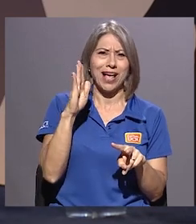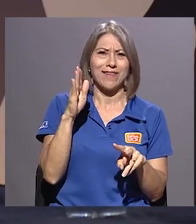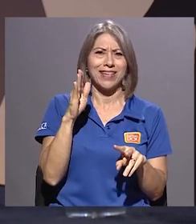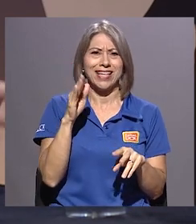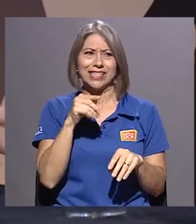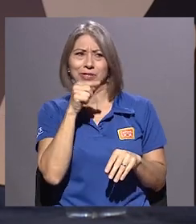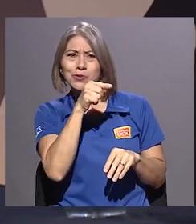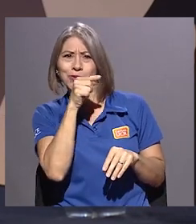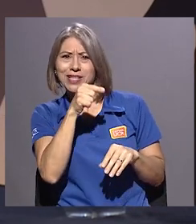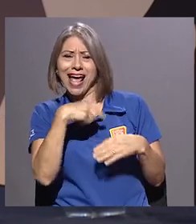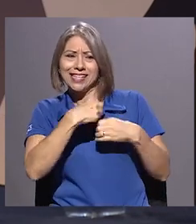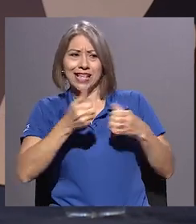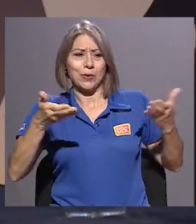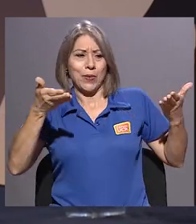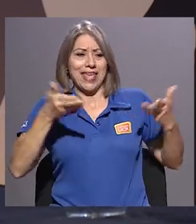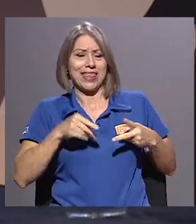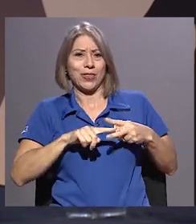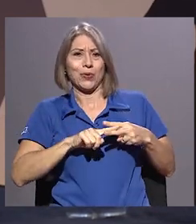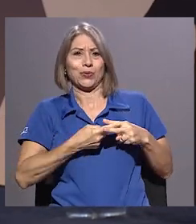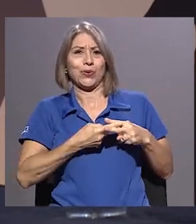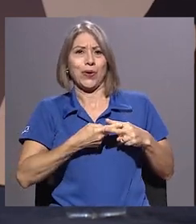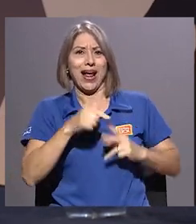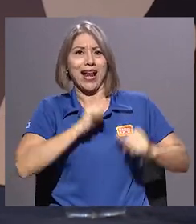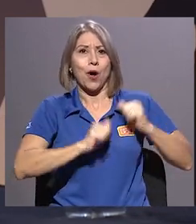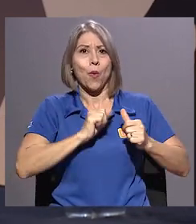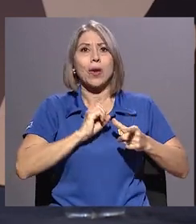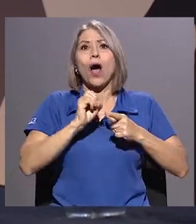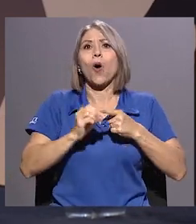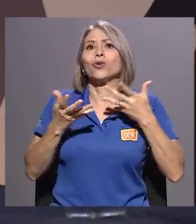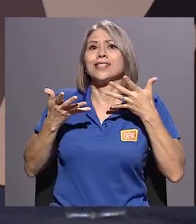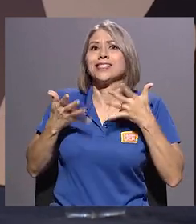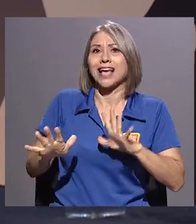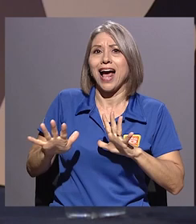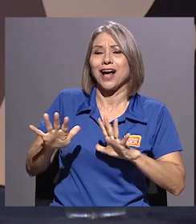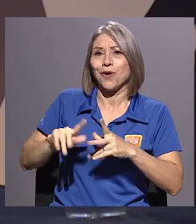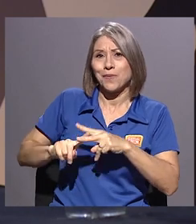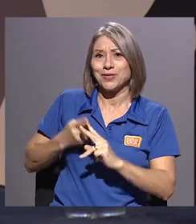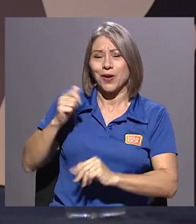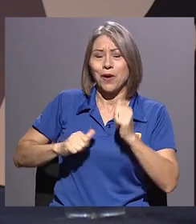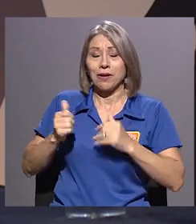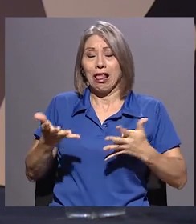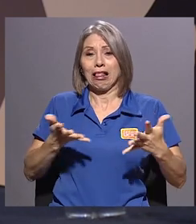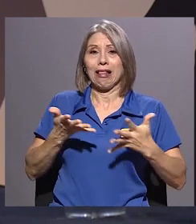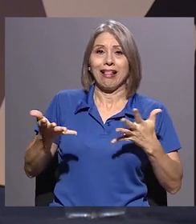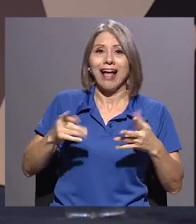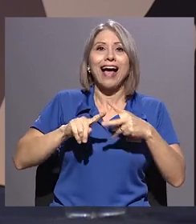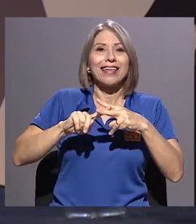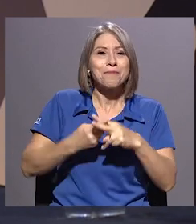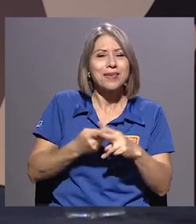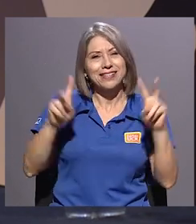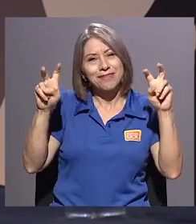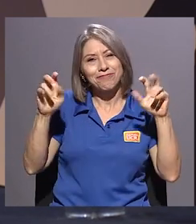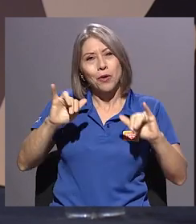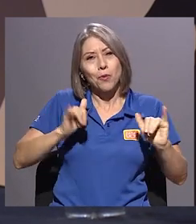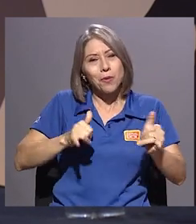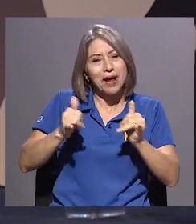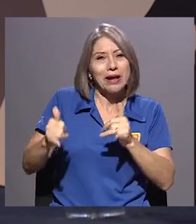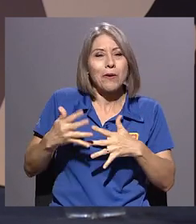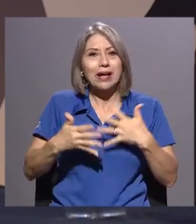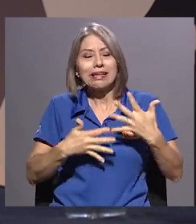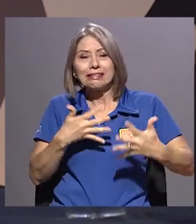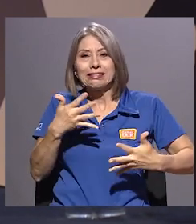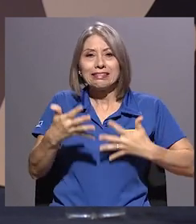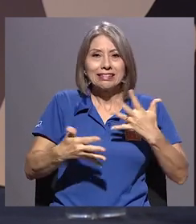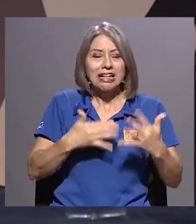la obra o si ya la obra comenzó. Y desde ahí empieza ese juego del cual podemos ahondar más adelante, hablar más al respecto cuando